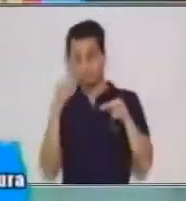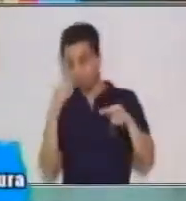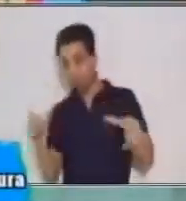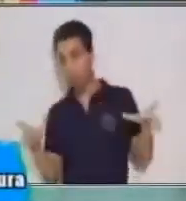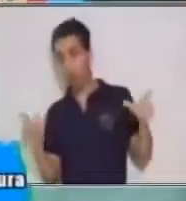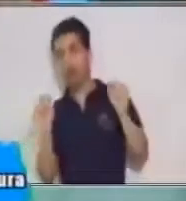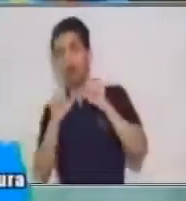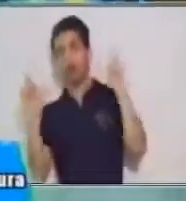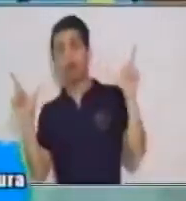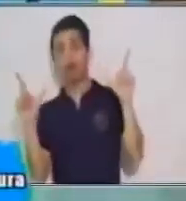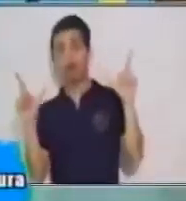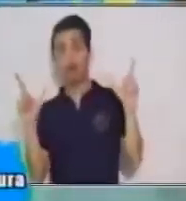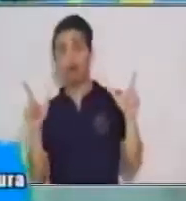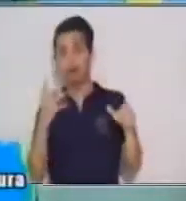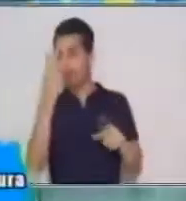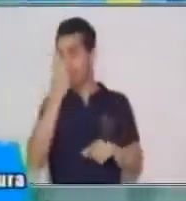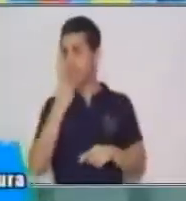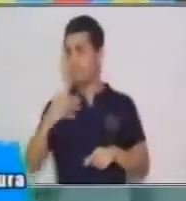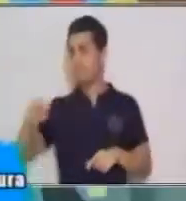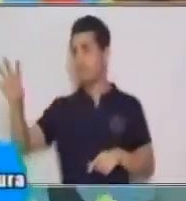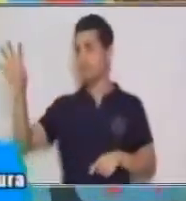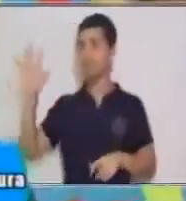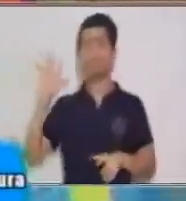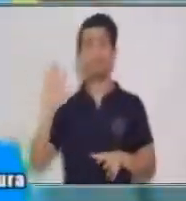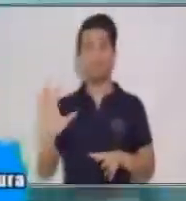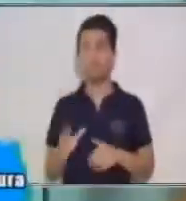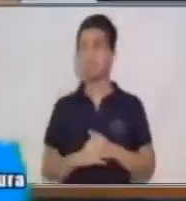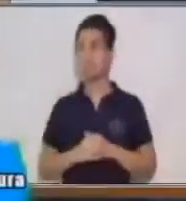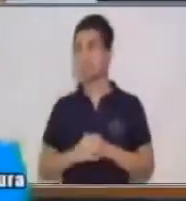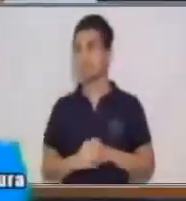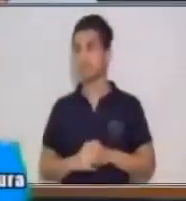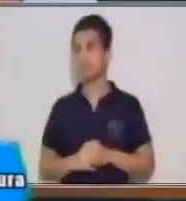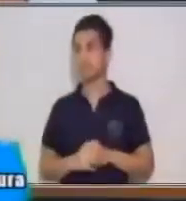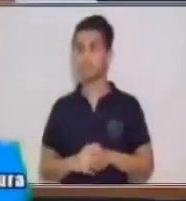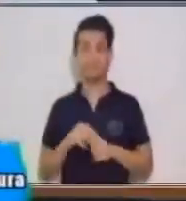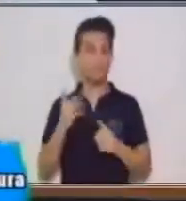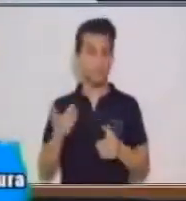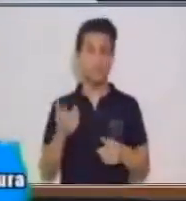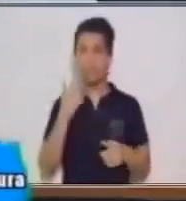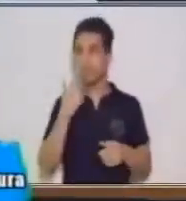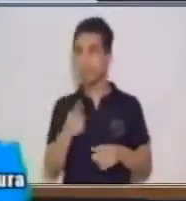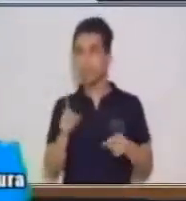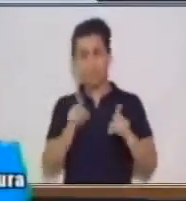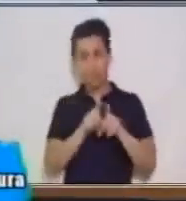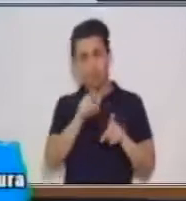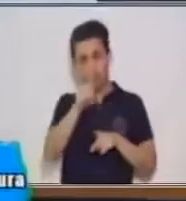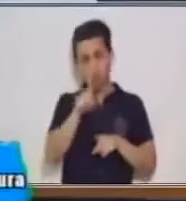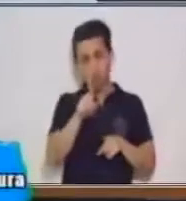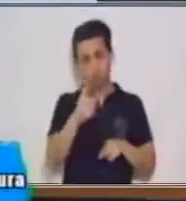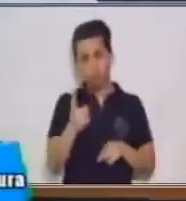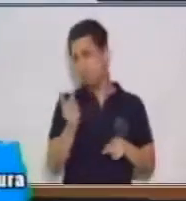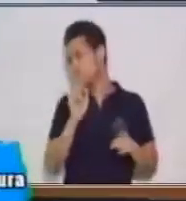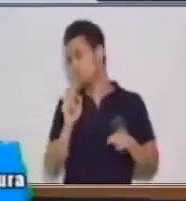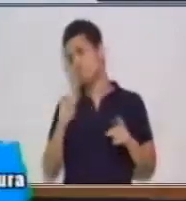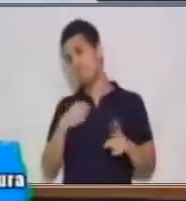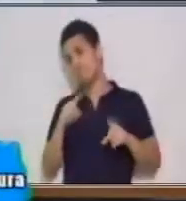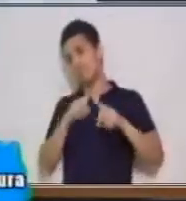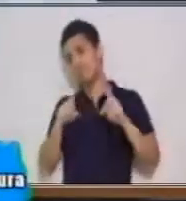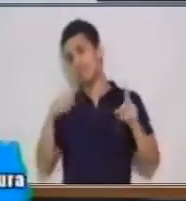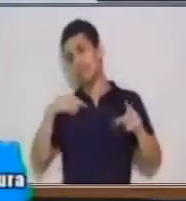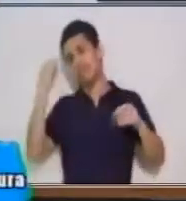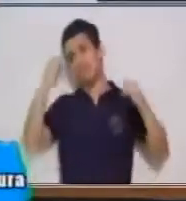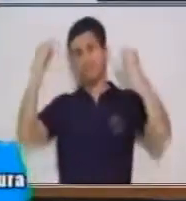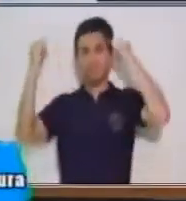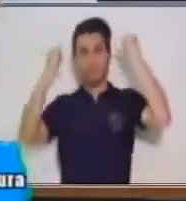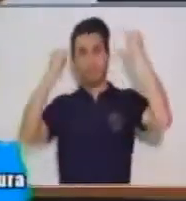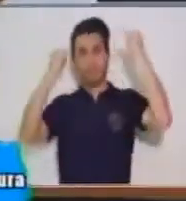el majestuoso elefante. Muy bien. ¿Es igual a la que tú sabías? No, claro que no, porque este yo lo